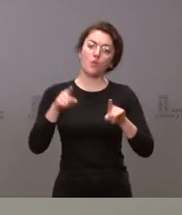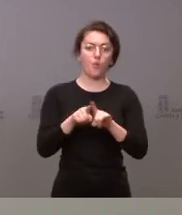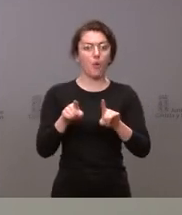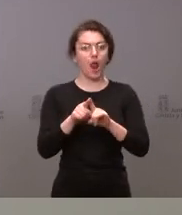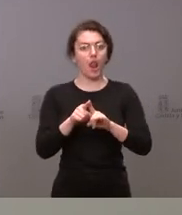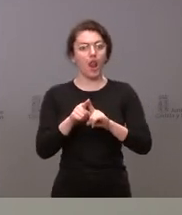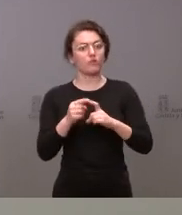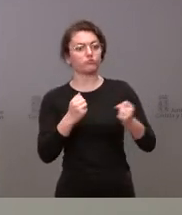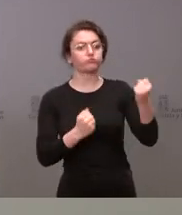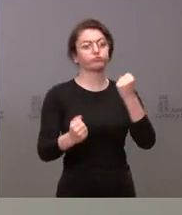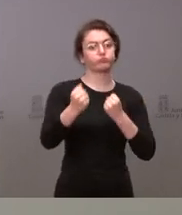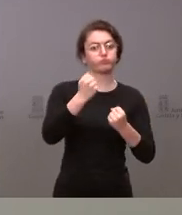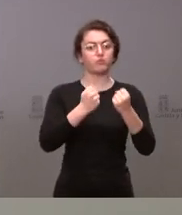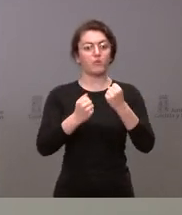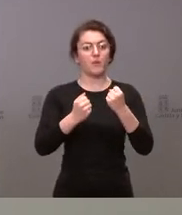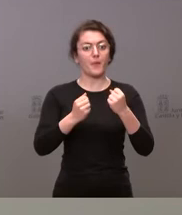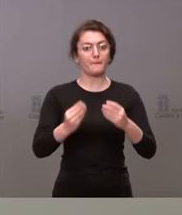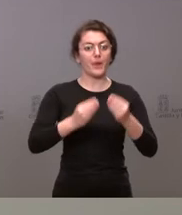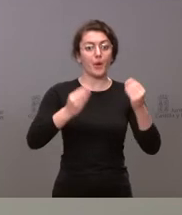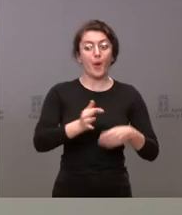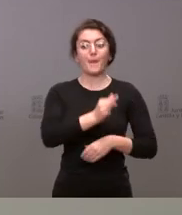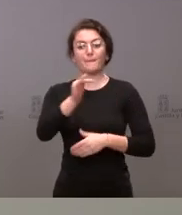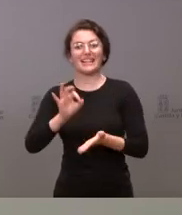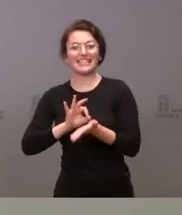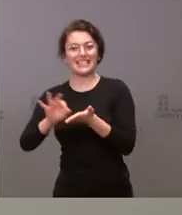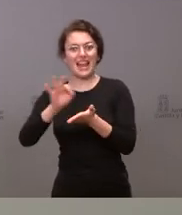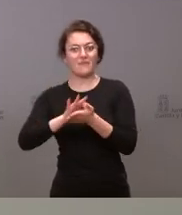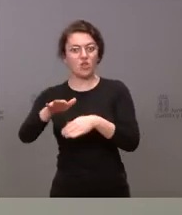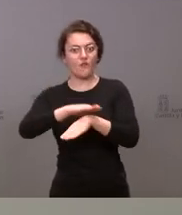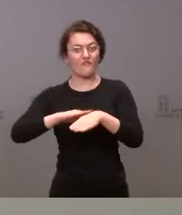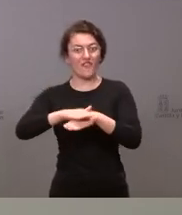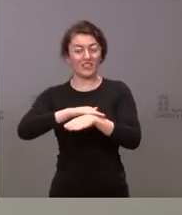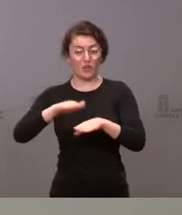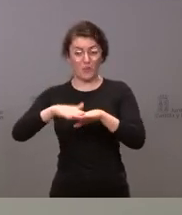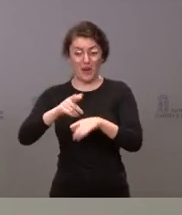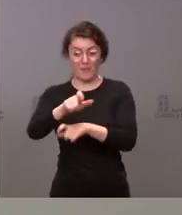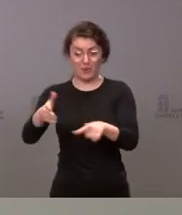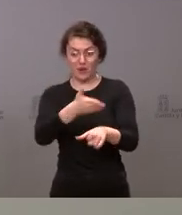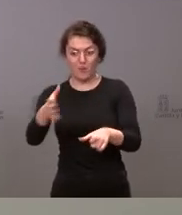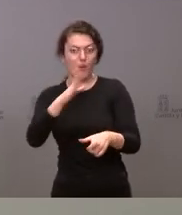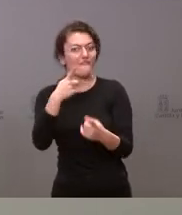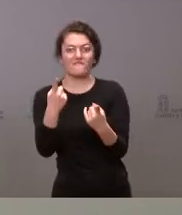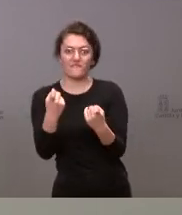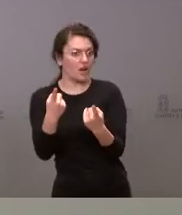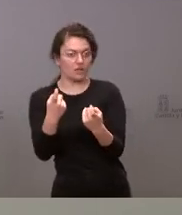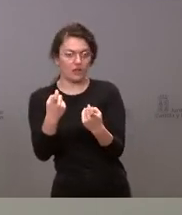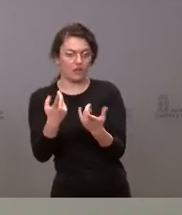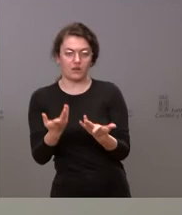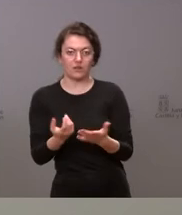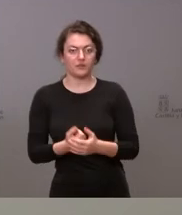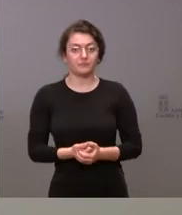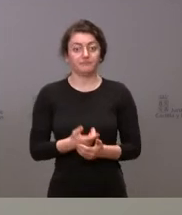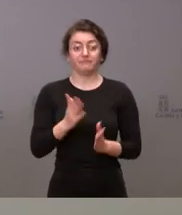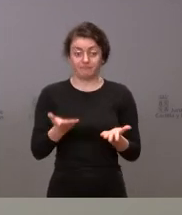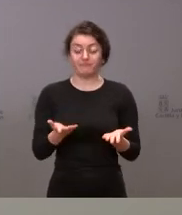pero también de prestación al conjunto de los ciudadanos de servicios básicos esenciales que son absolutamente imprescindibles y por tanto yo aquí espero de la